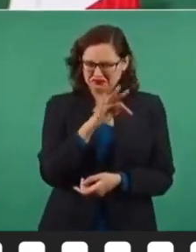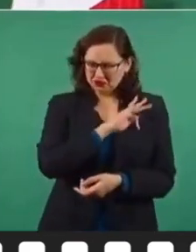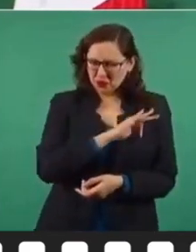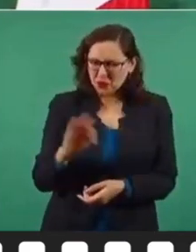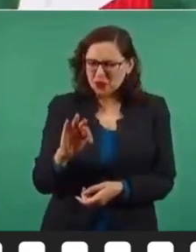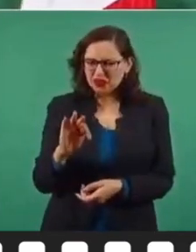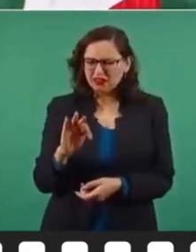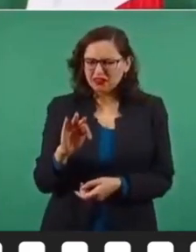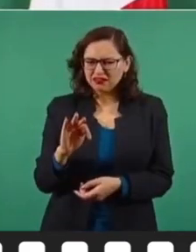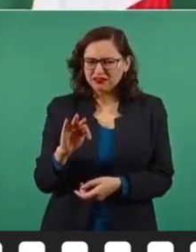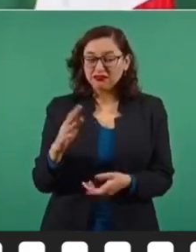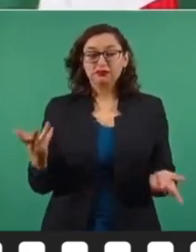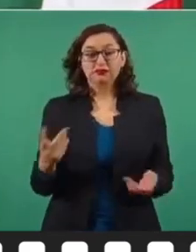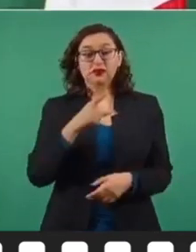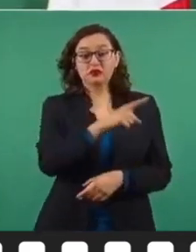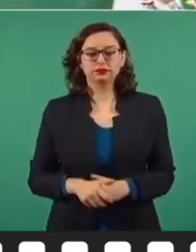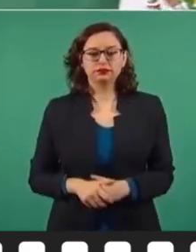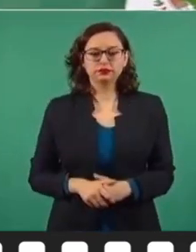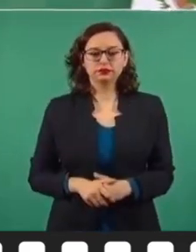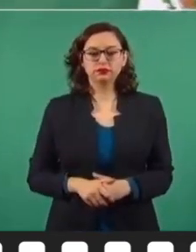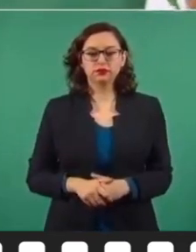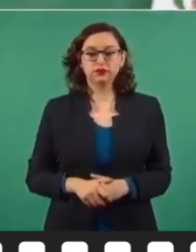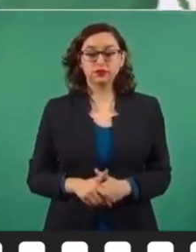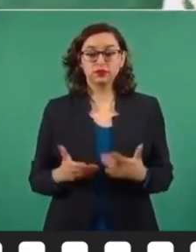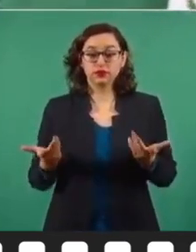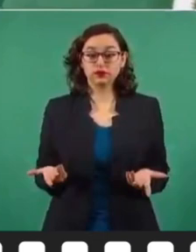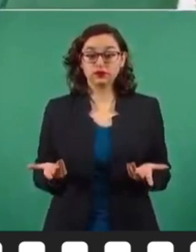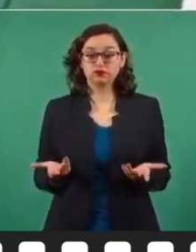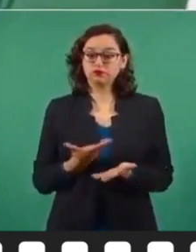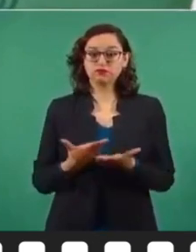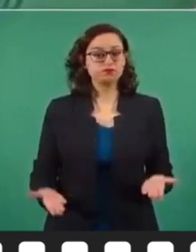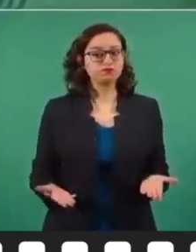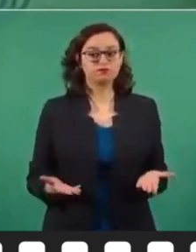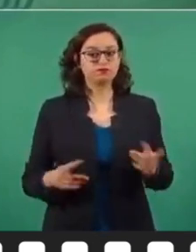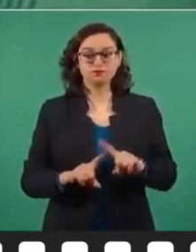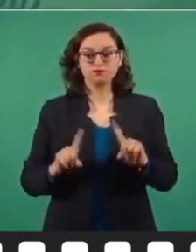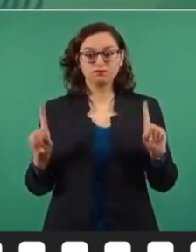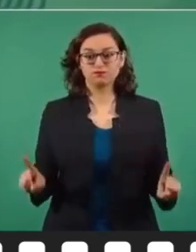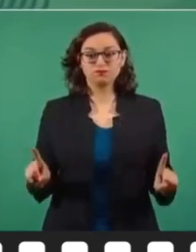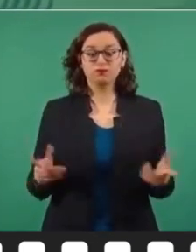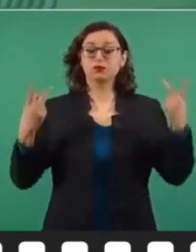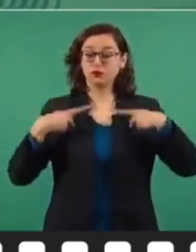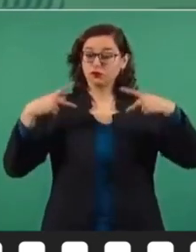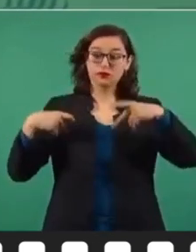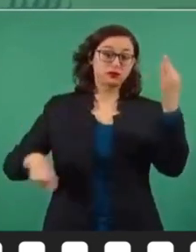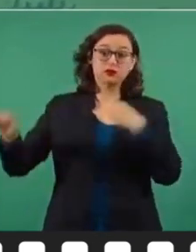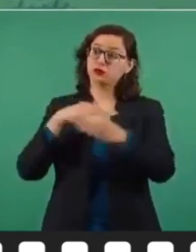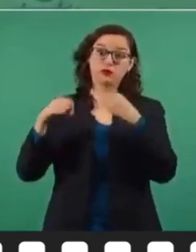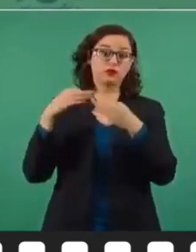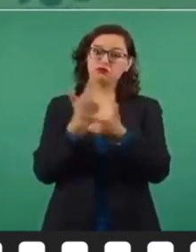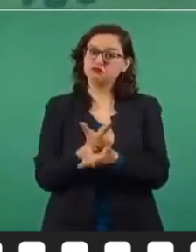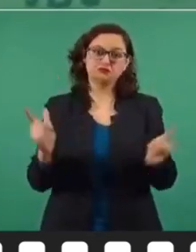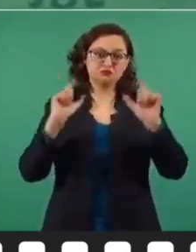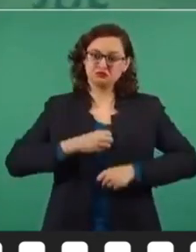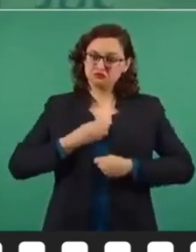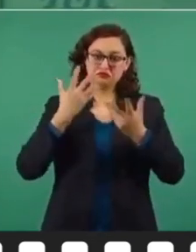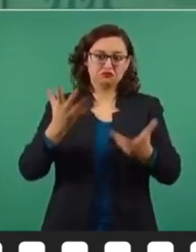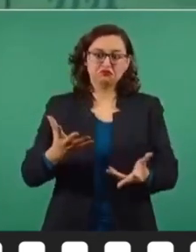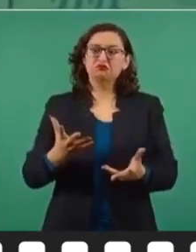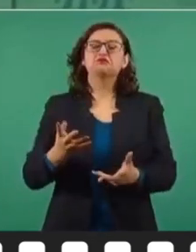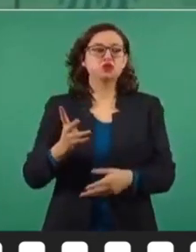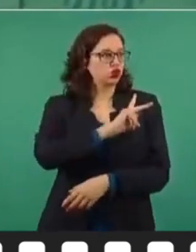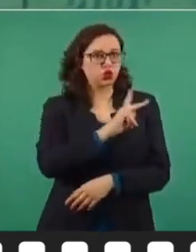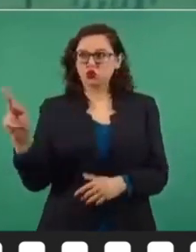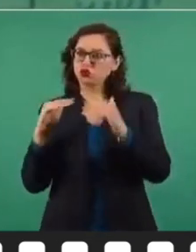Porque era el cuarto poder. Entonces, ahora es distinto. Ahora cualquier ciudadano tiene el derecho de expresarse